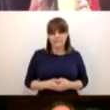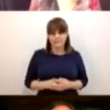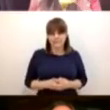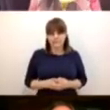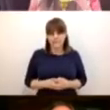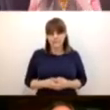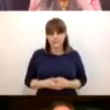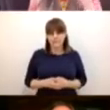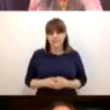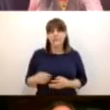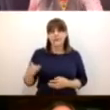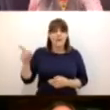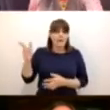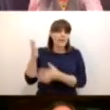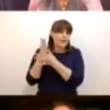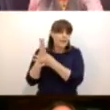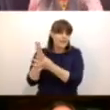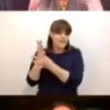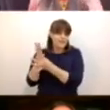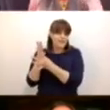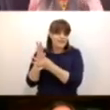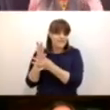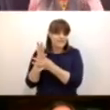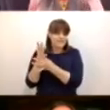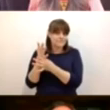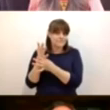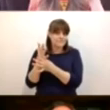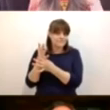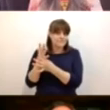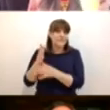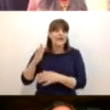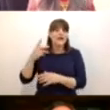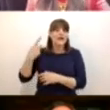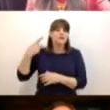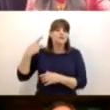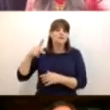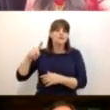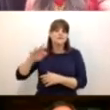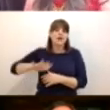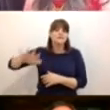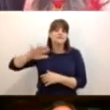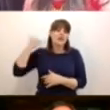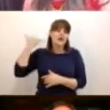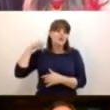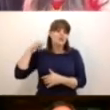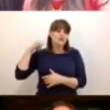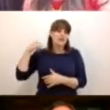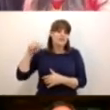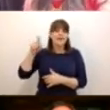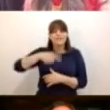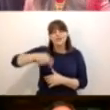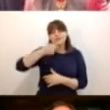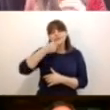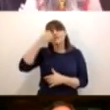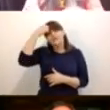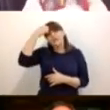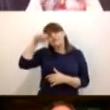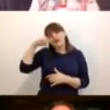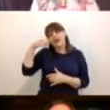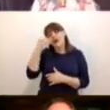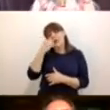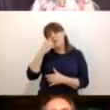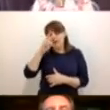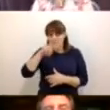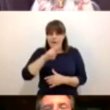Es lo que nos comentaron, que el escabeche es una comida regional de Yucatán, y que bueno, yo creo que todos extrañaríamos la comida yucateca